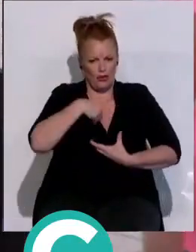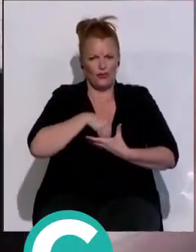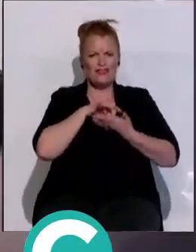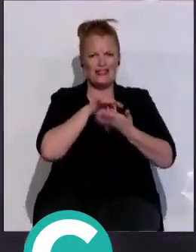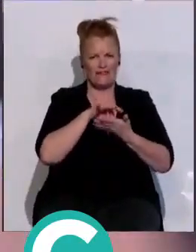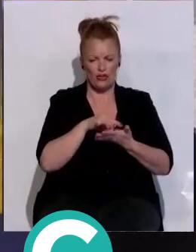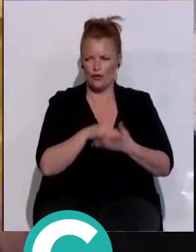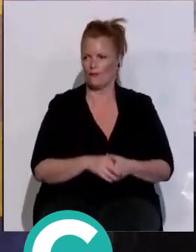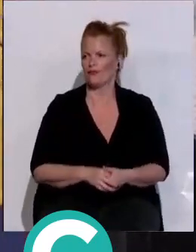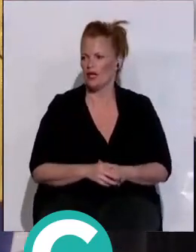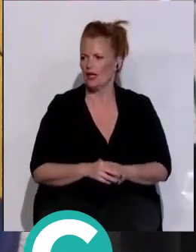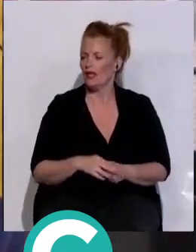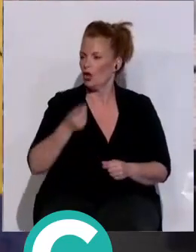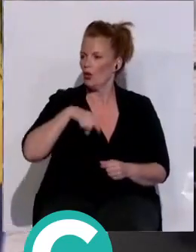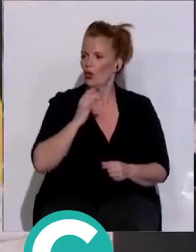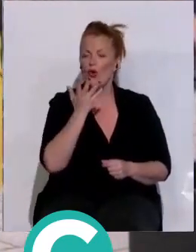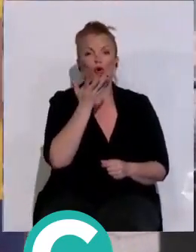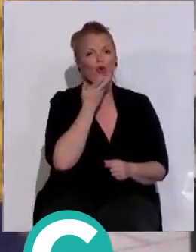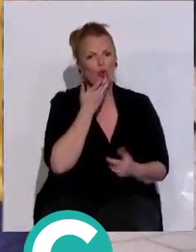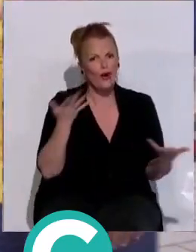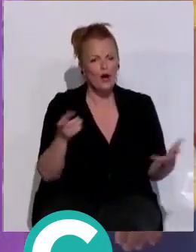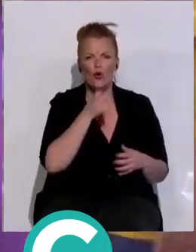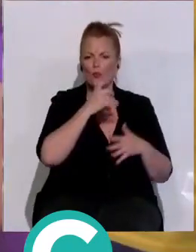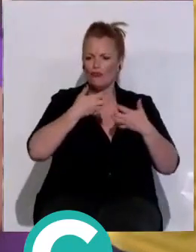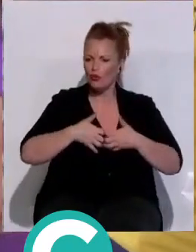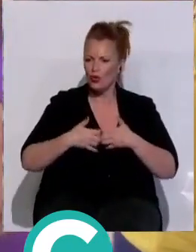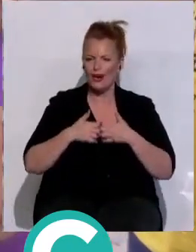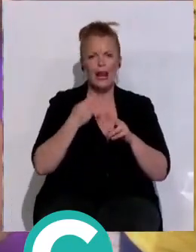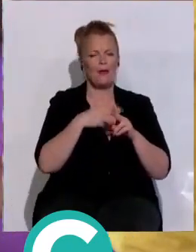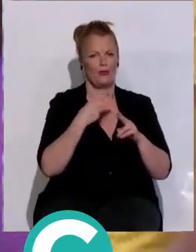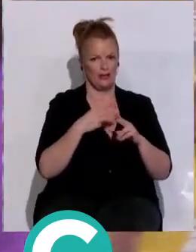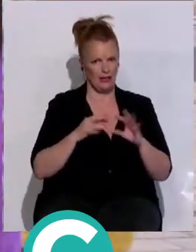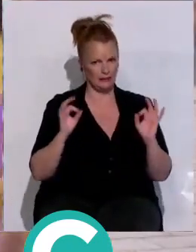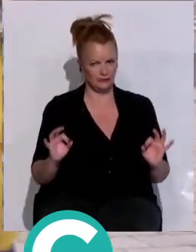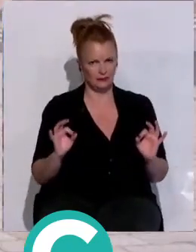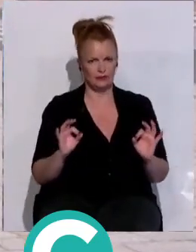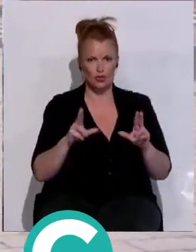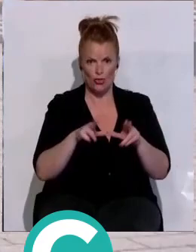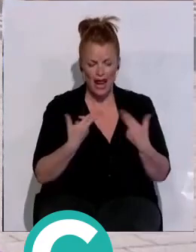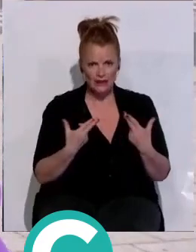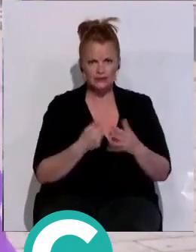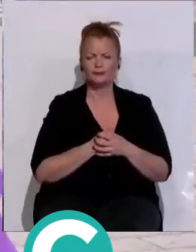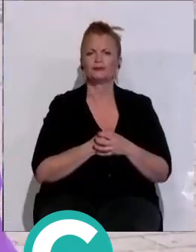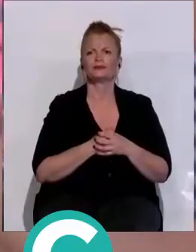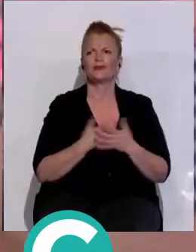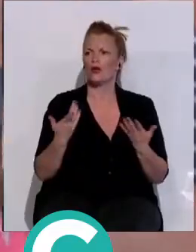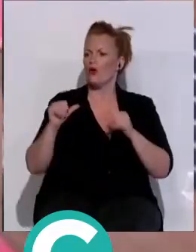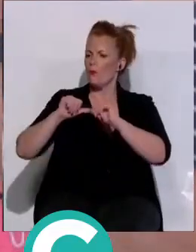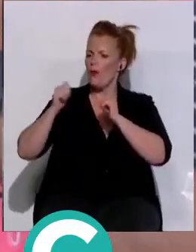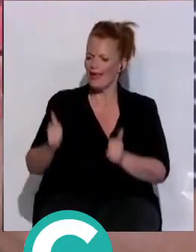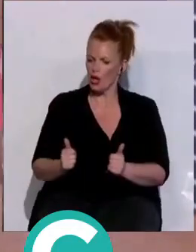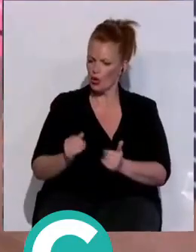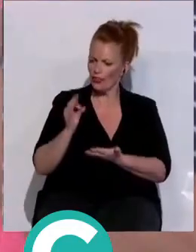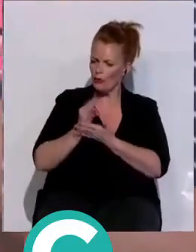tradicional ha sido el inicio de la campaña electoral de Podemos, que se presenta como alternativa al gobierno actual, también de izquierdas. Un